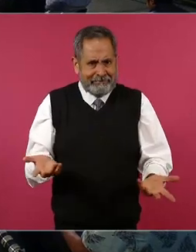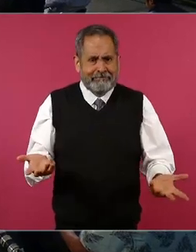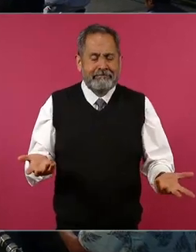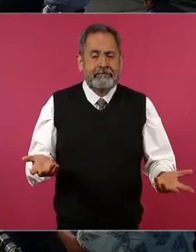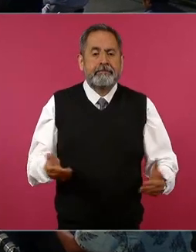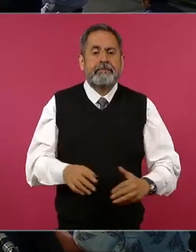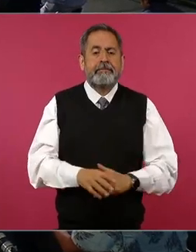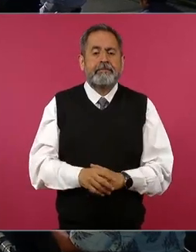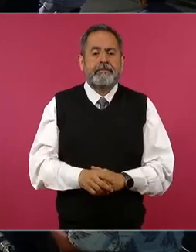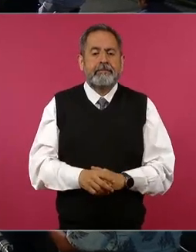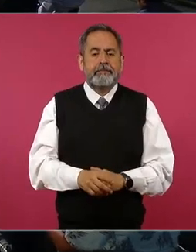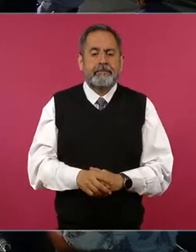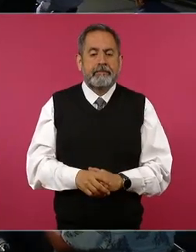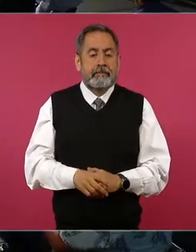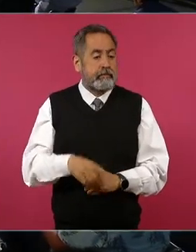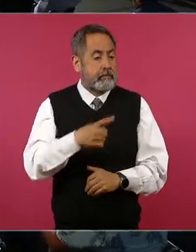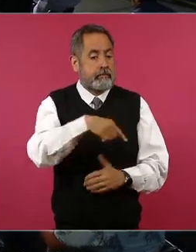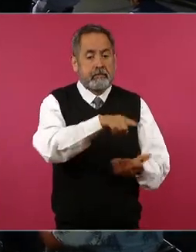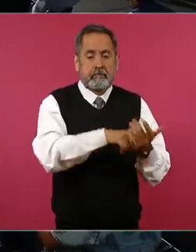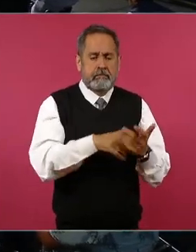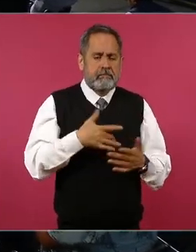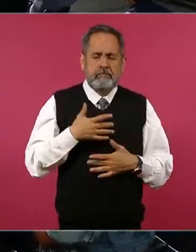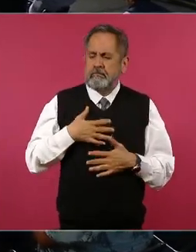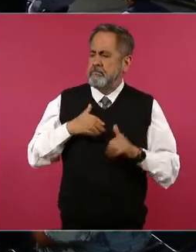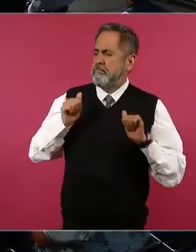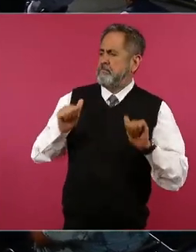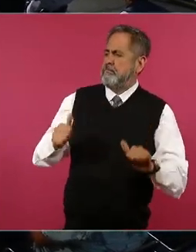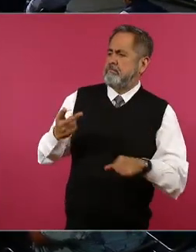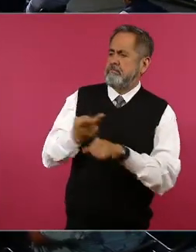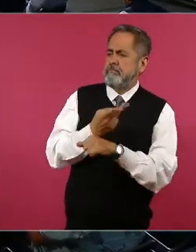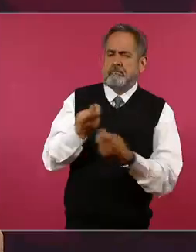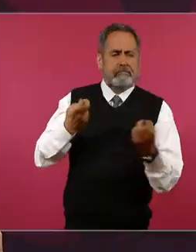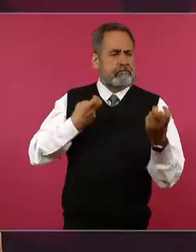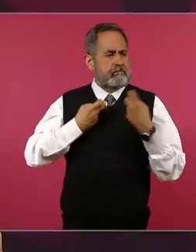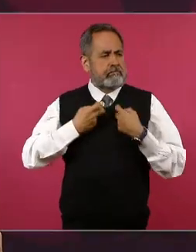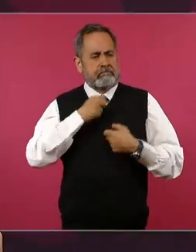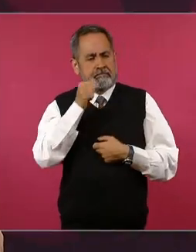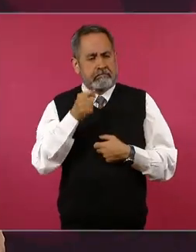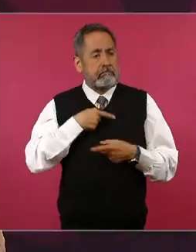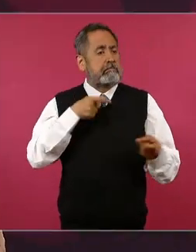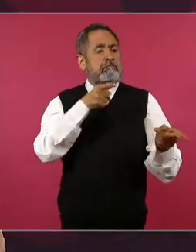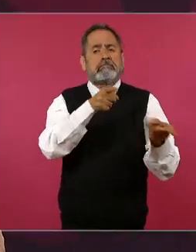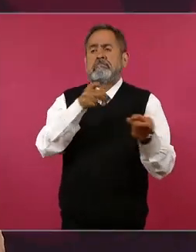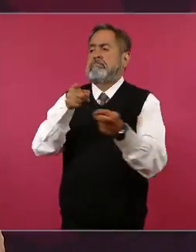porque se sentían intocables ellos podían